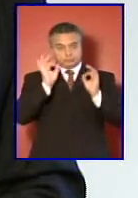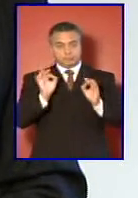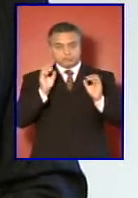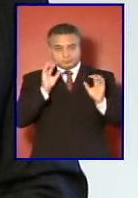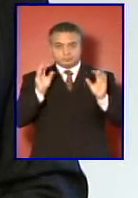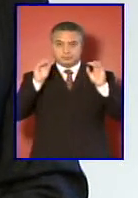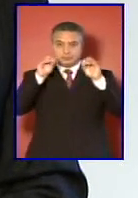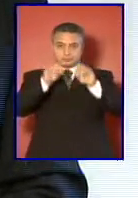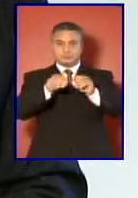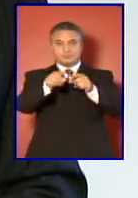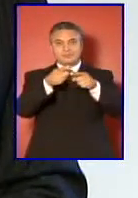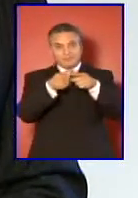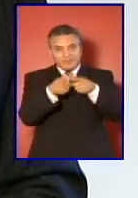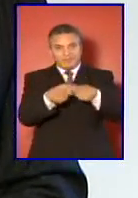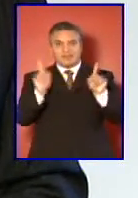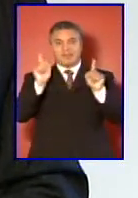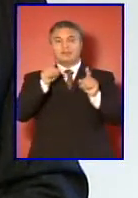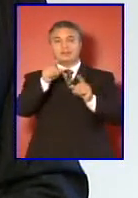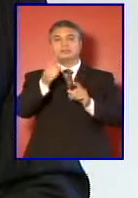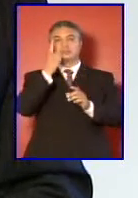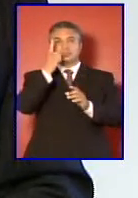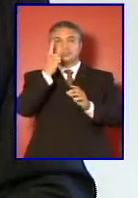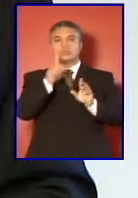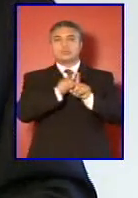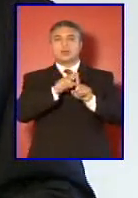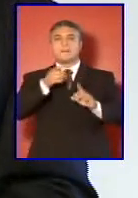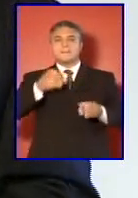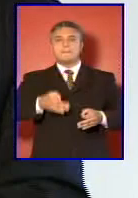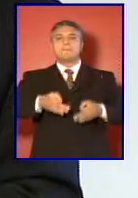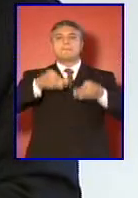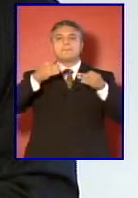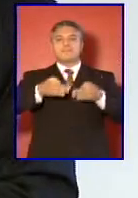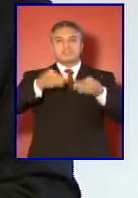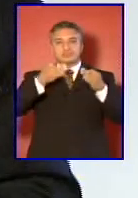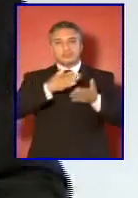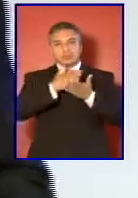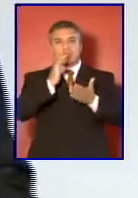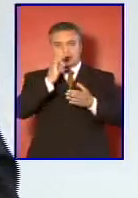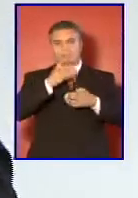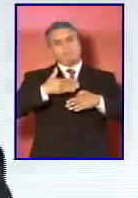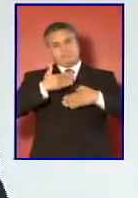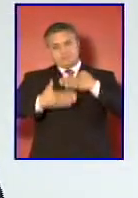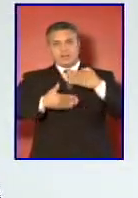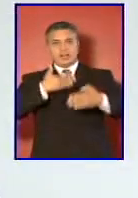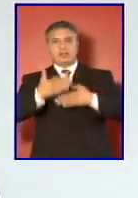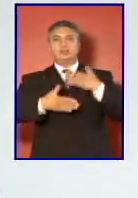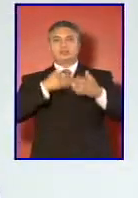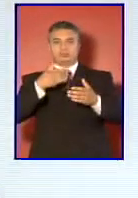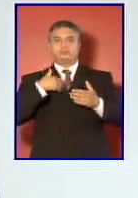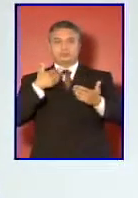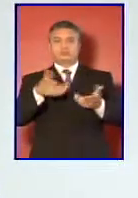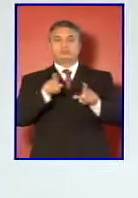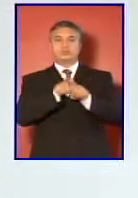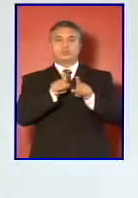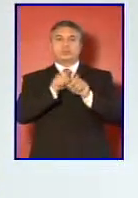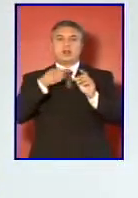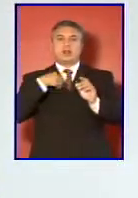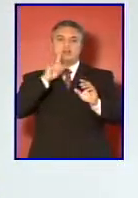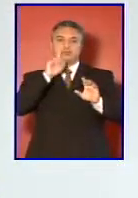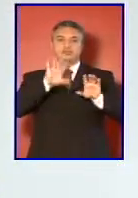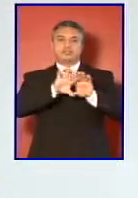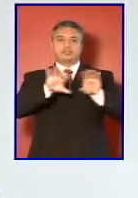un perfeccionamiento y un pleno funcionamiento de nuestro sistema democrático.